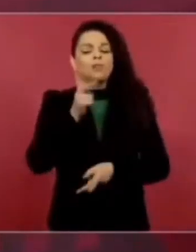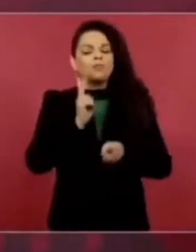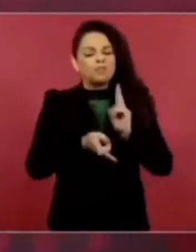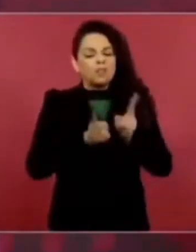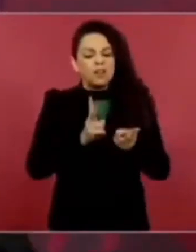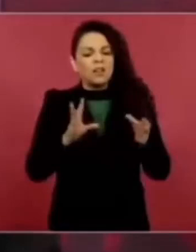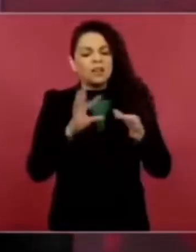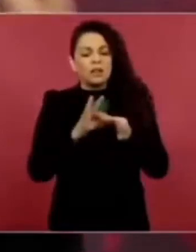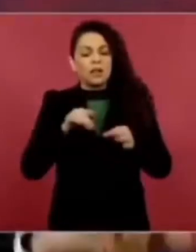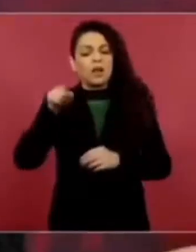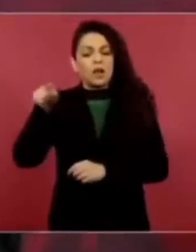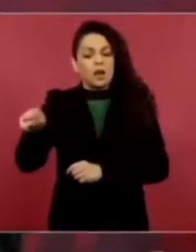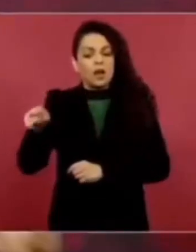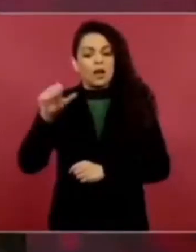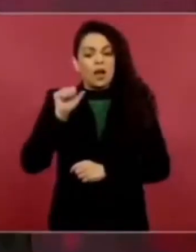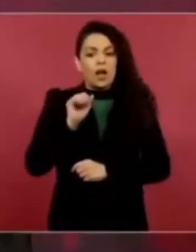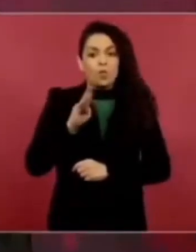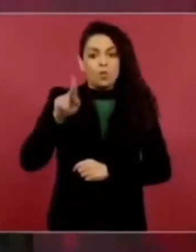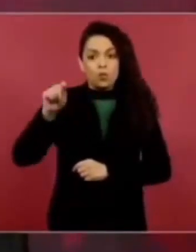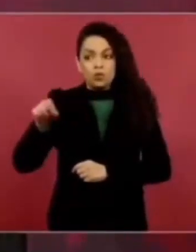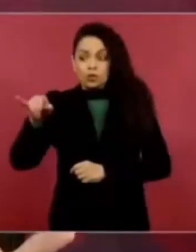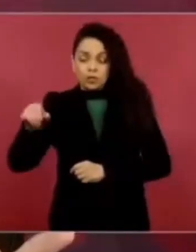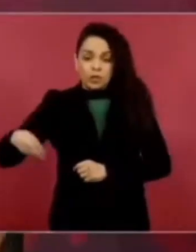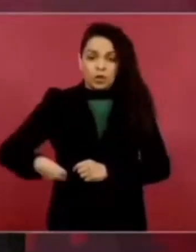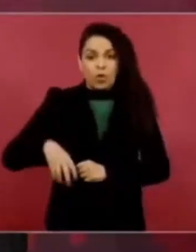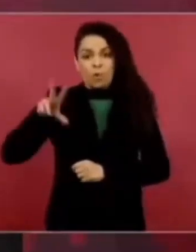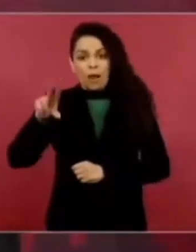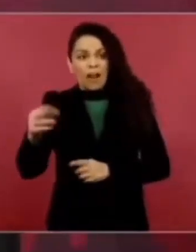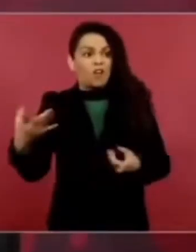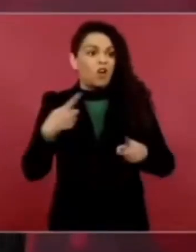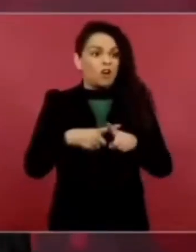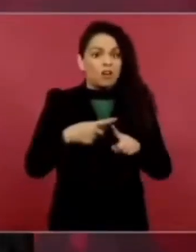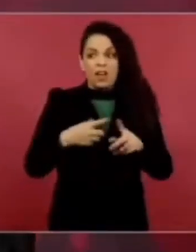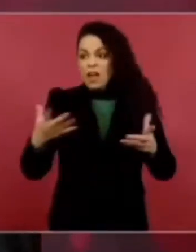aburto, no era aburto, que lo habían cambiado.